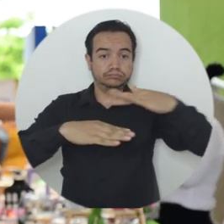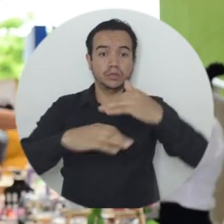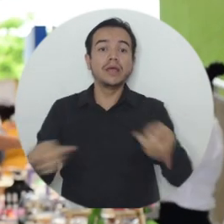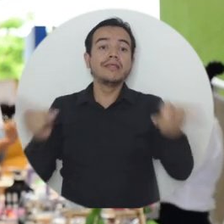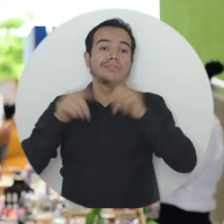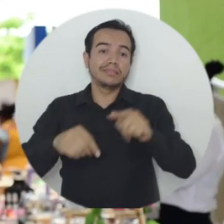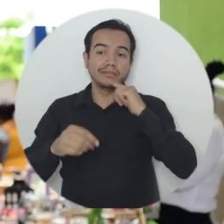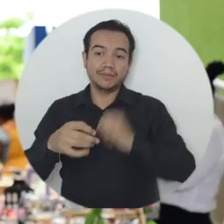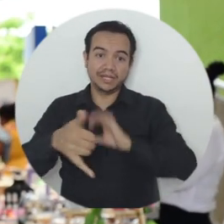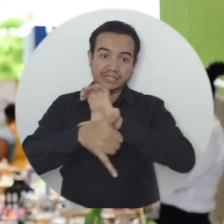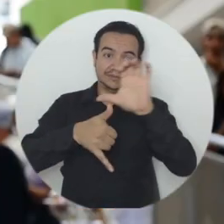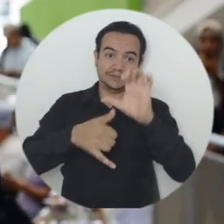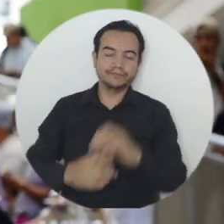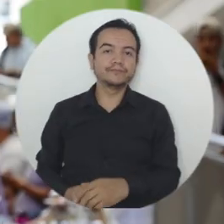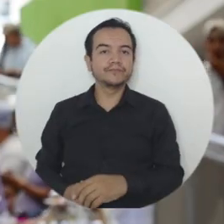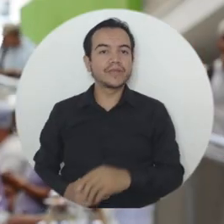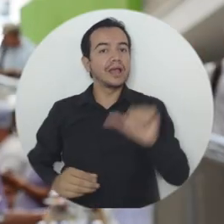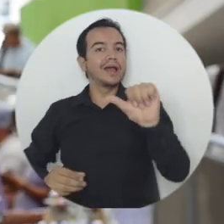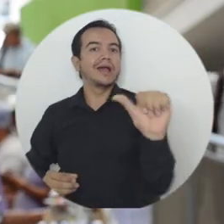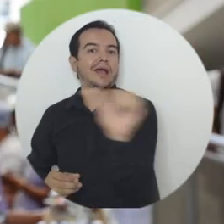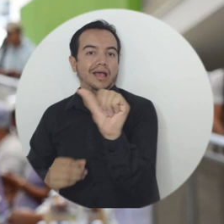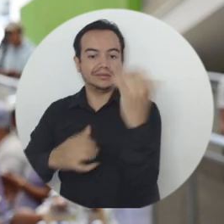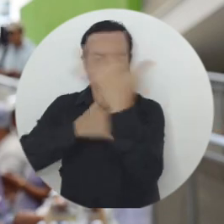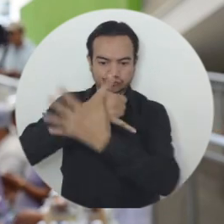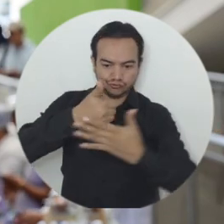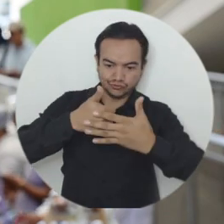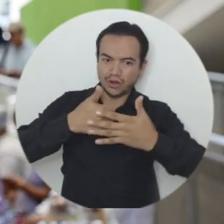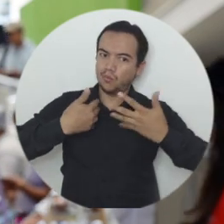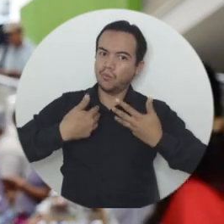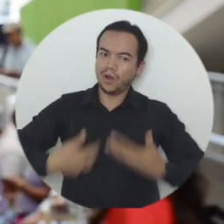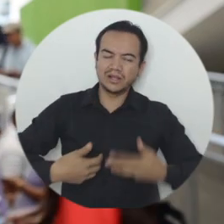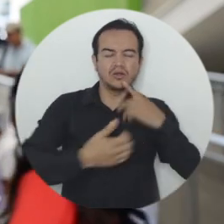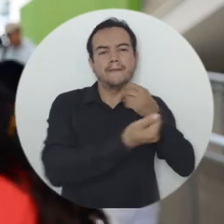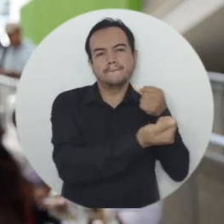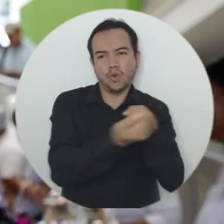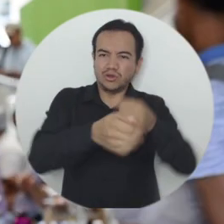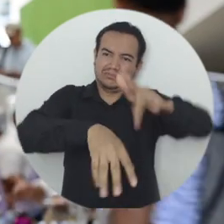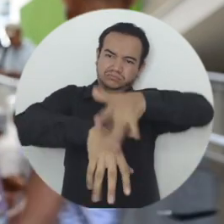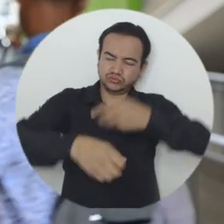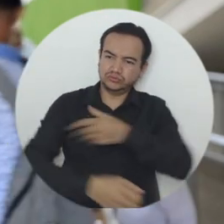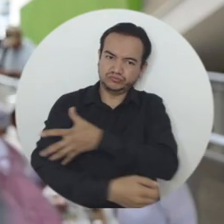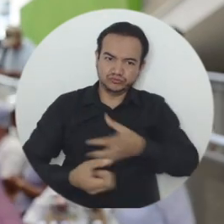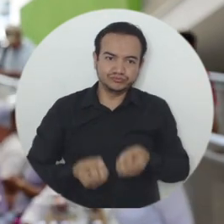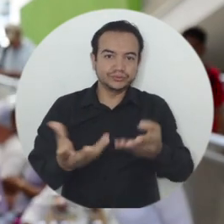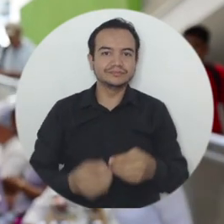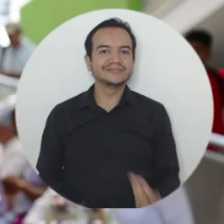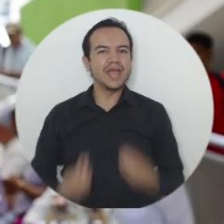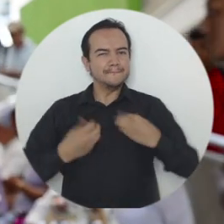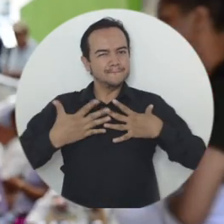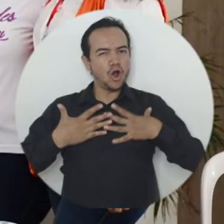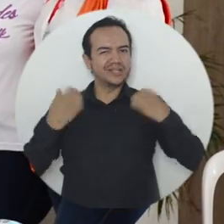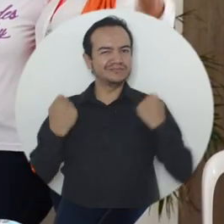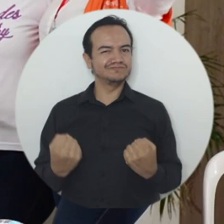departamento del Magdalena y toda la región Caribe. Fortalecer a las emprendedoras colombianas de todos los sectores, de todo tipo de